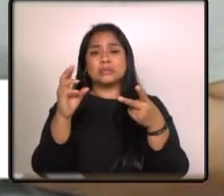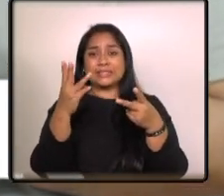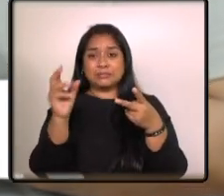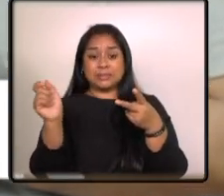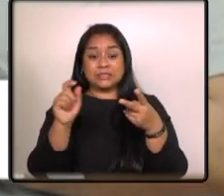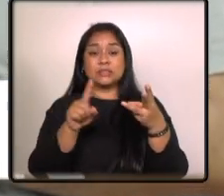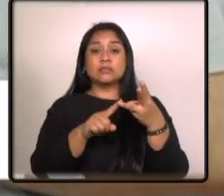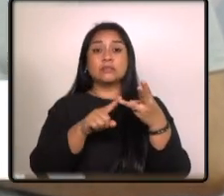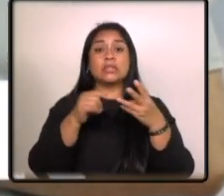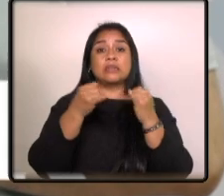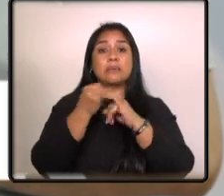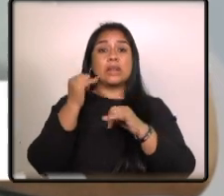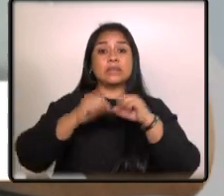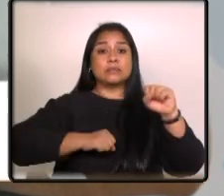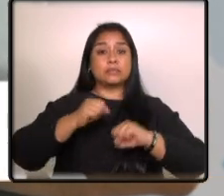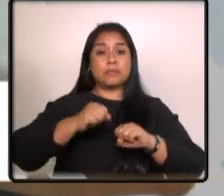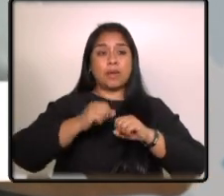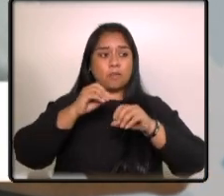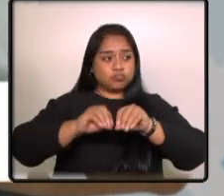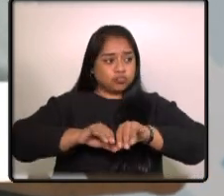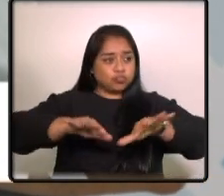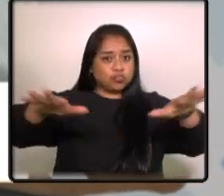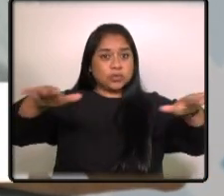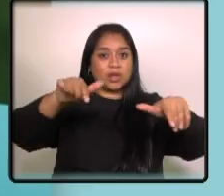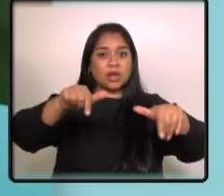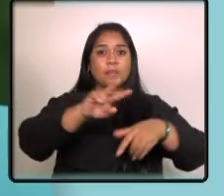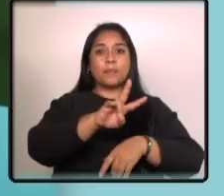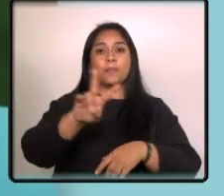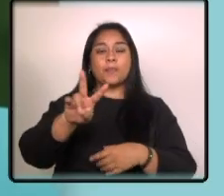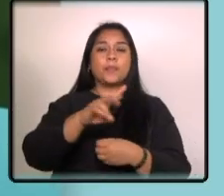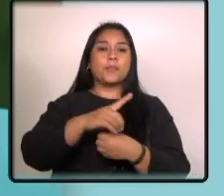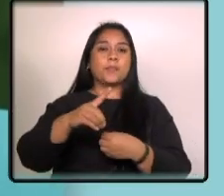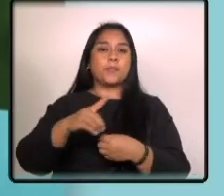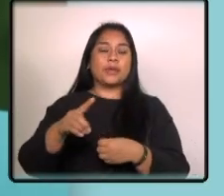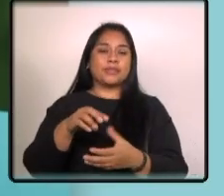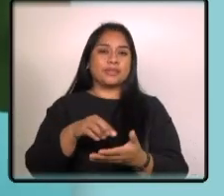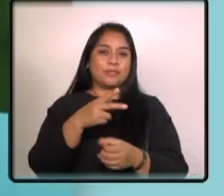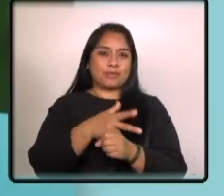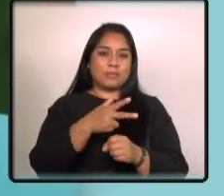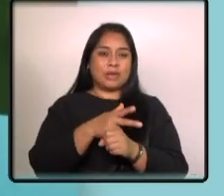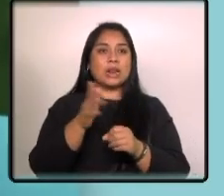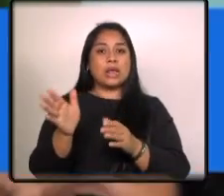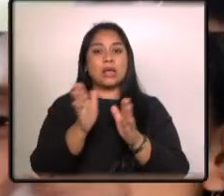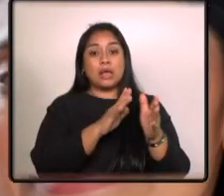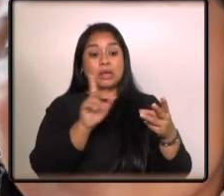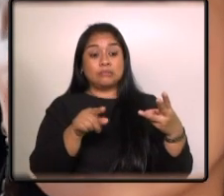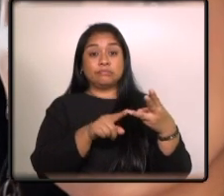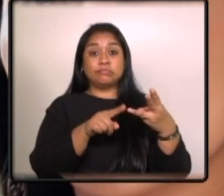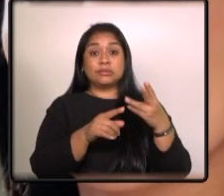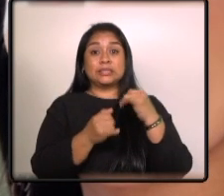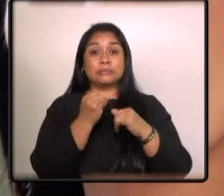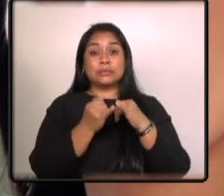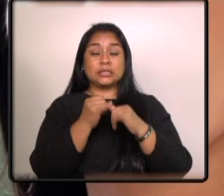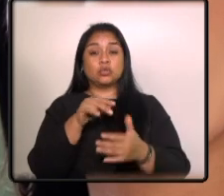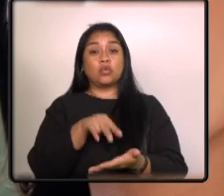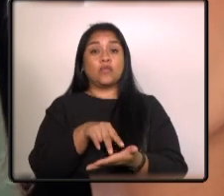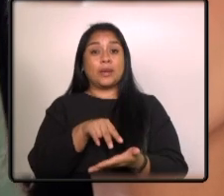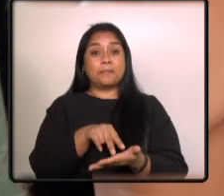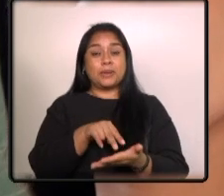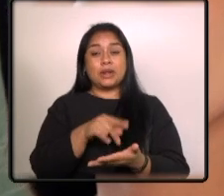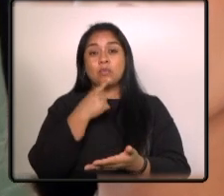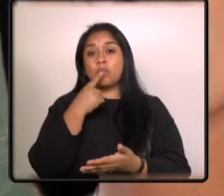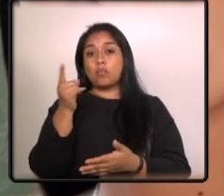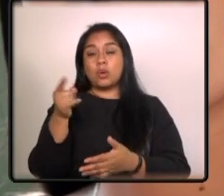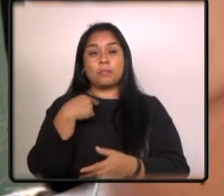socializar la campaña en los 22 departamentos del país mientras la tercera fase culmina en noviembre según lo estipulado